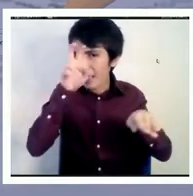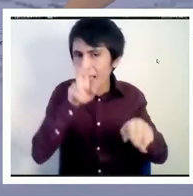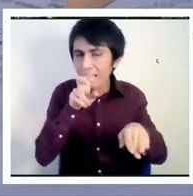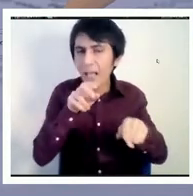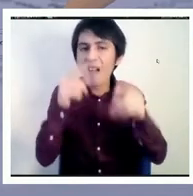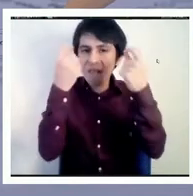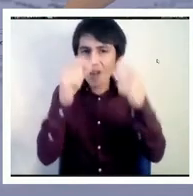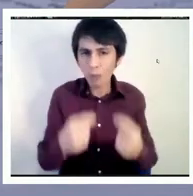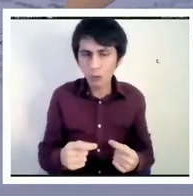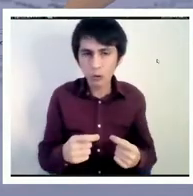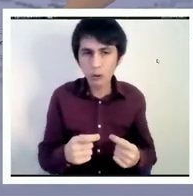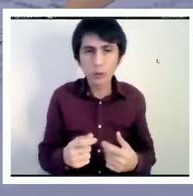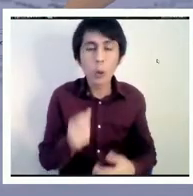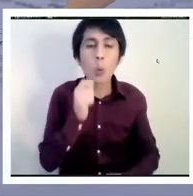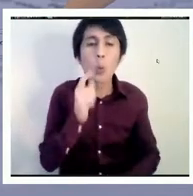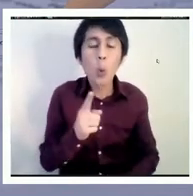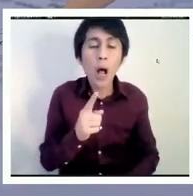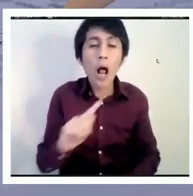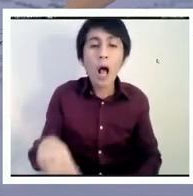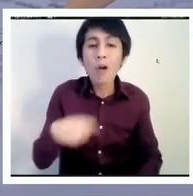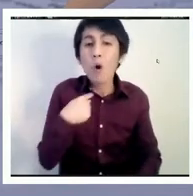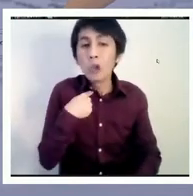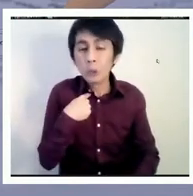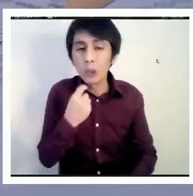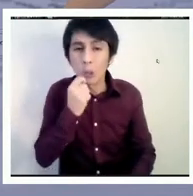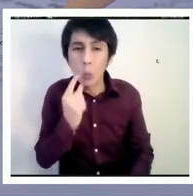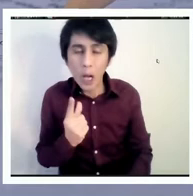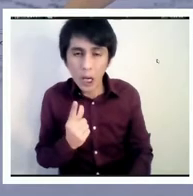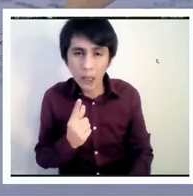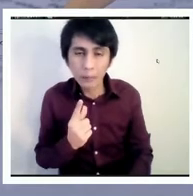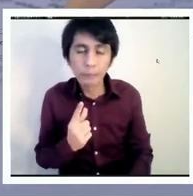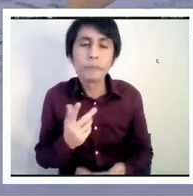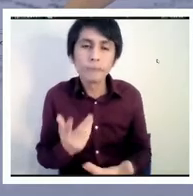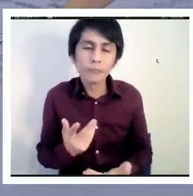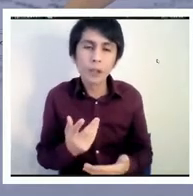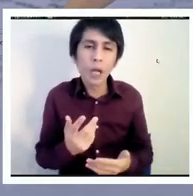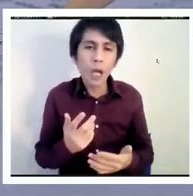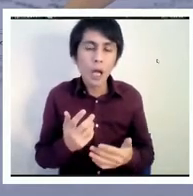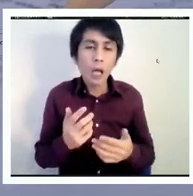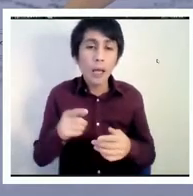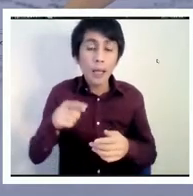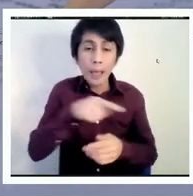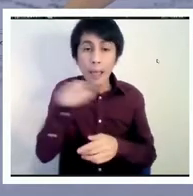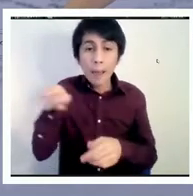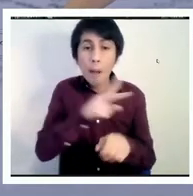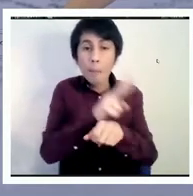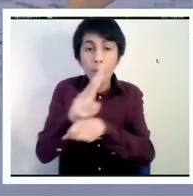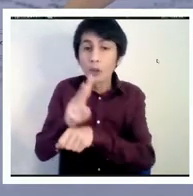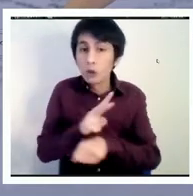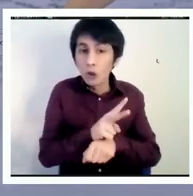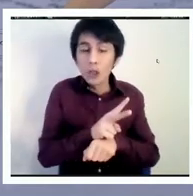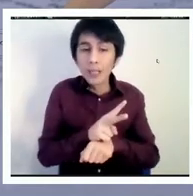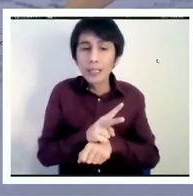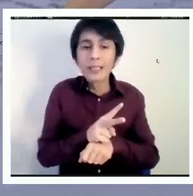consecuencias de esto es la capacidad de que los profesores necesitan